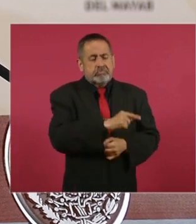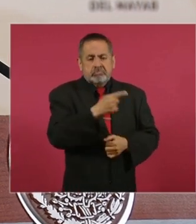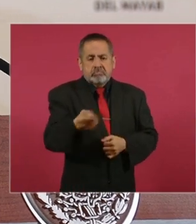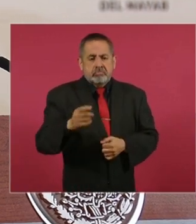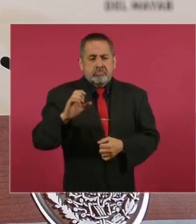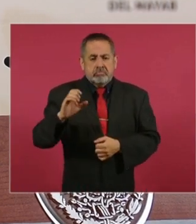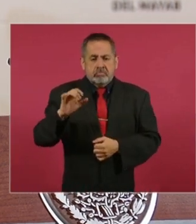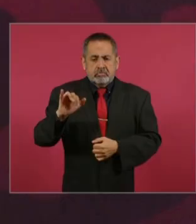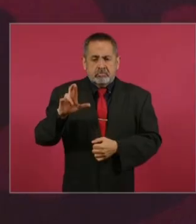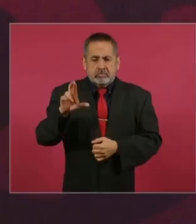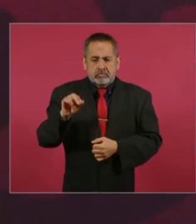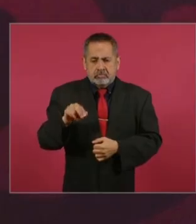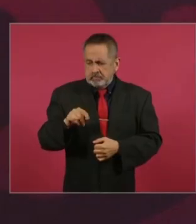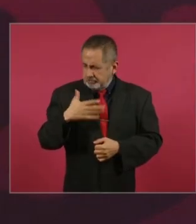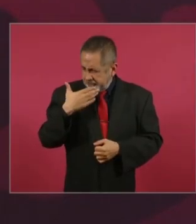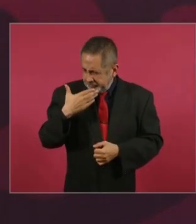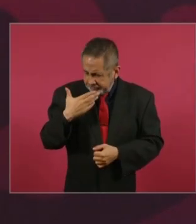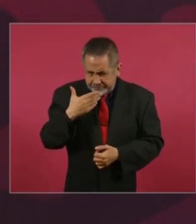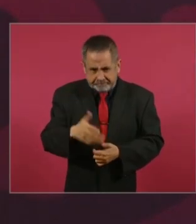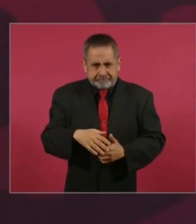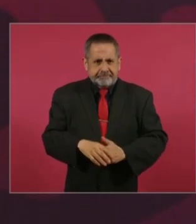que